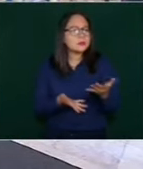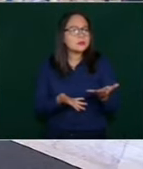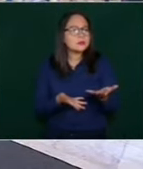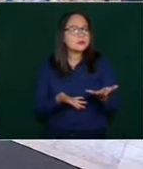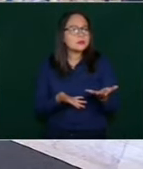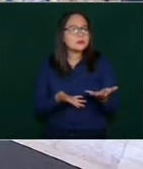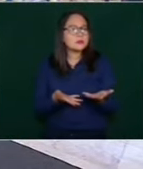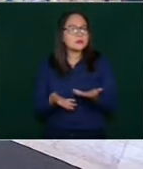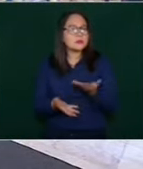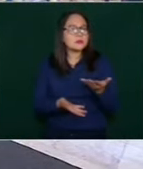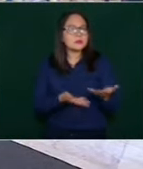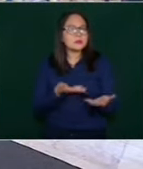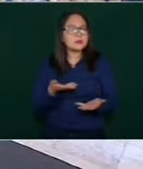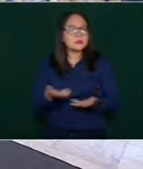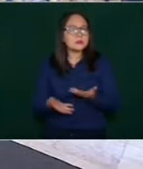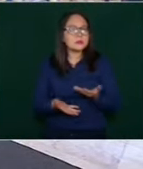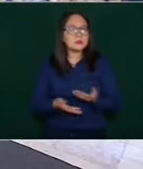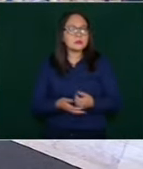¿Cómo?